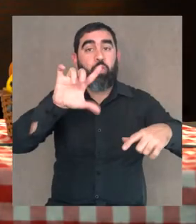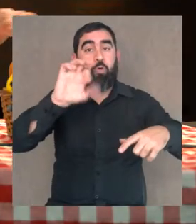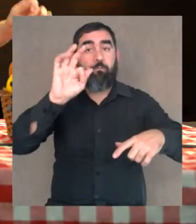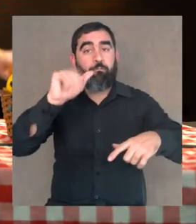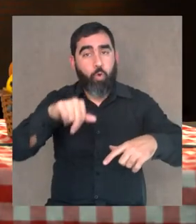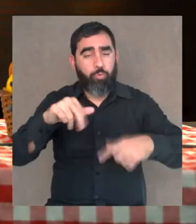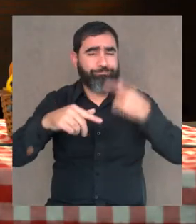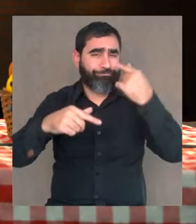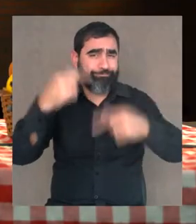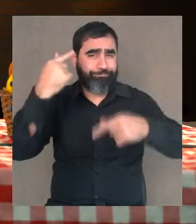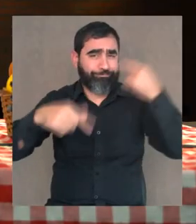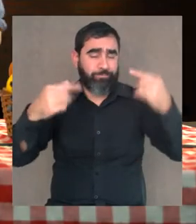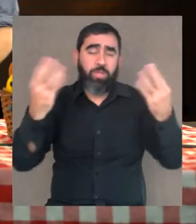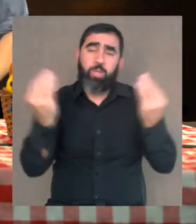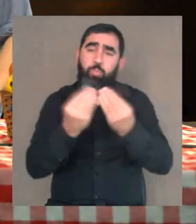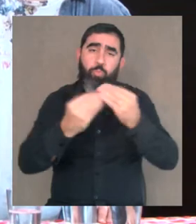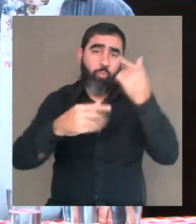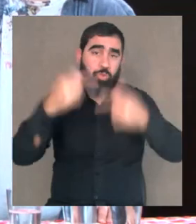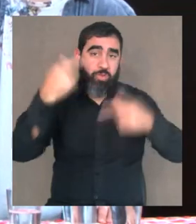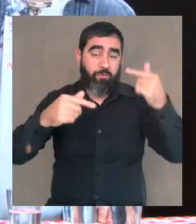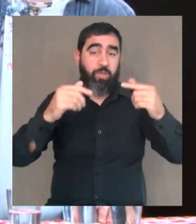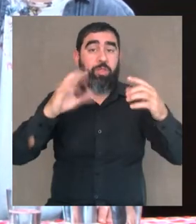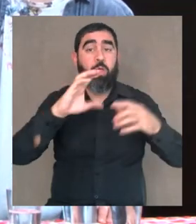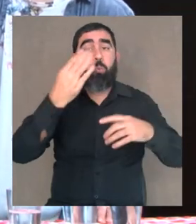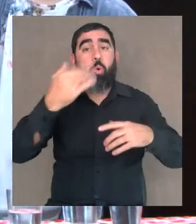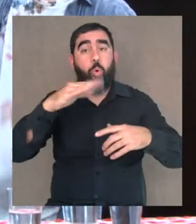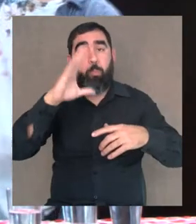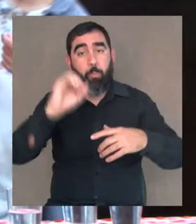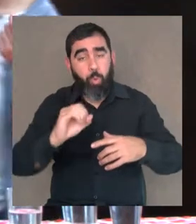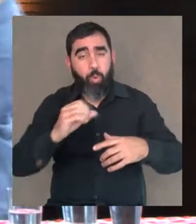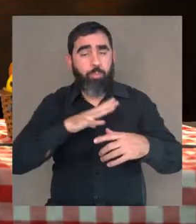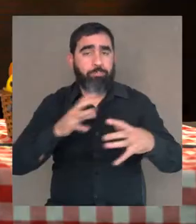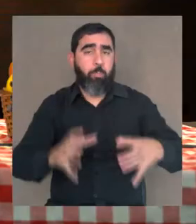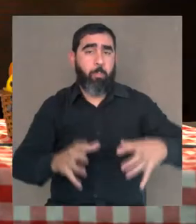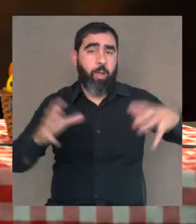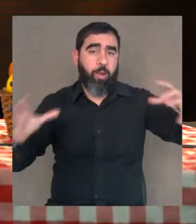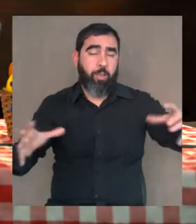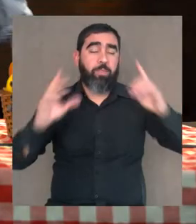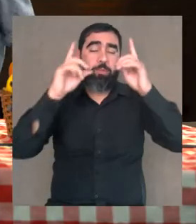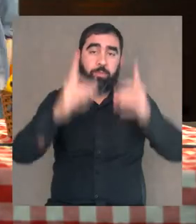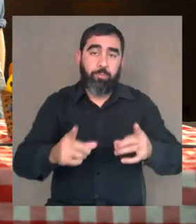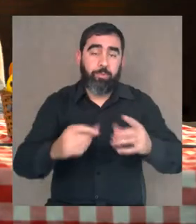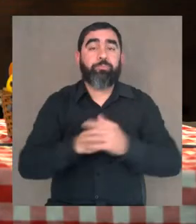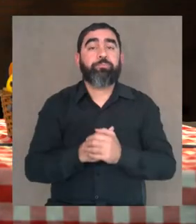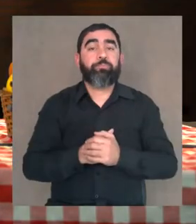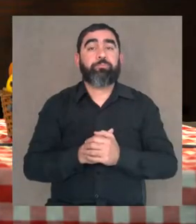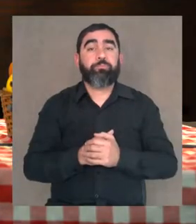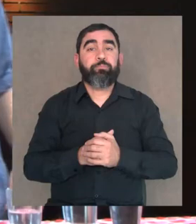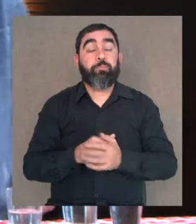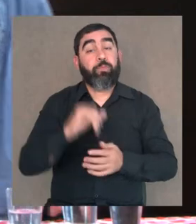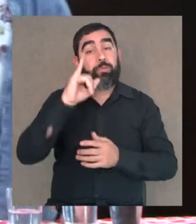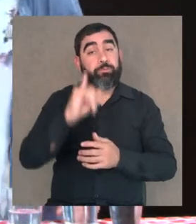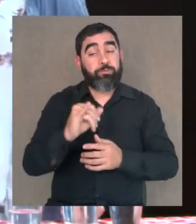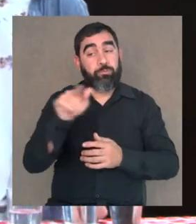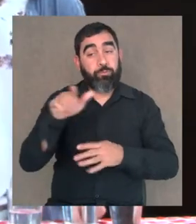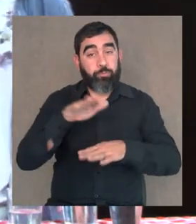el xilofón. ¿Qué más? Bueno, hay muchos otros más. Muchos otros. El bong es enorme. También. Ese generalmente lo tocas vos,